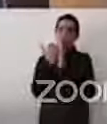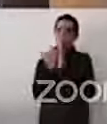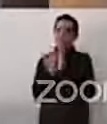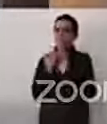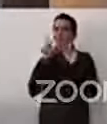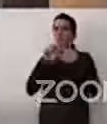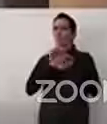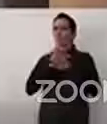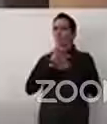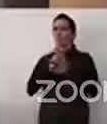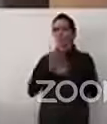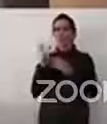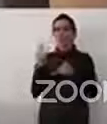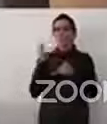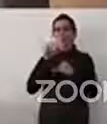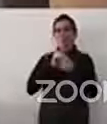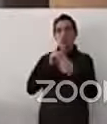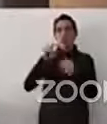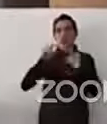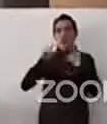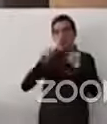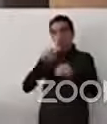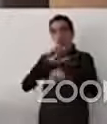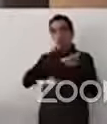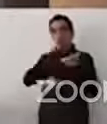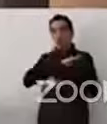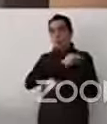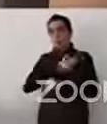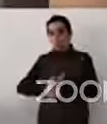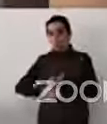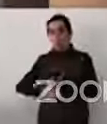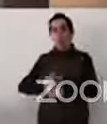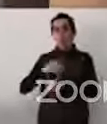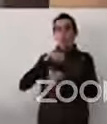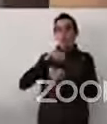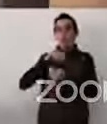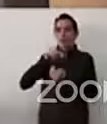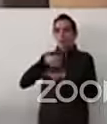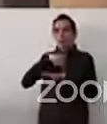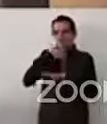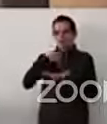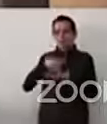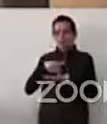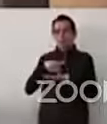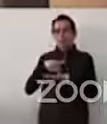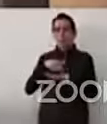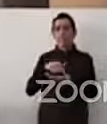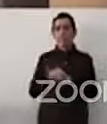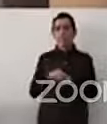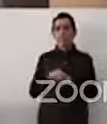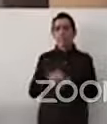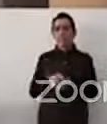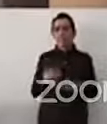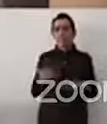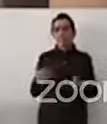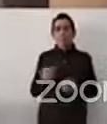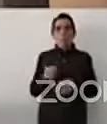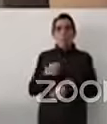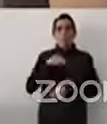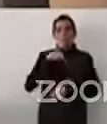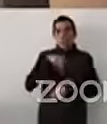municipal, a nivel local. Por acá tengo una pregunta que nos hacen